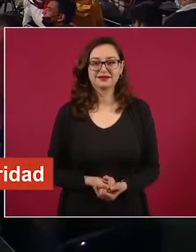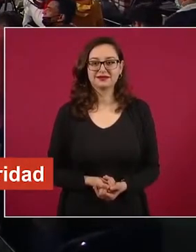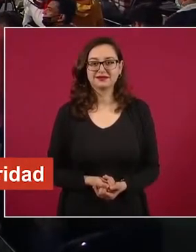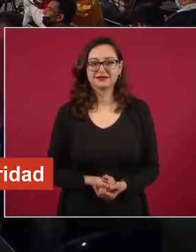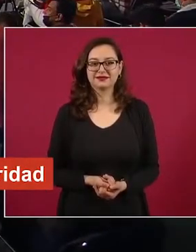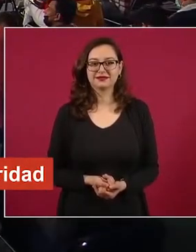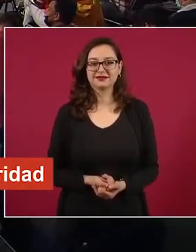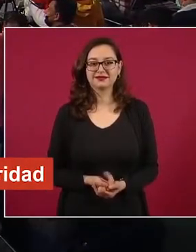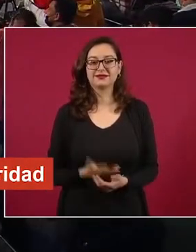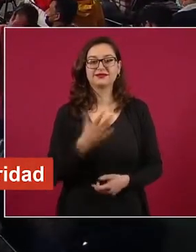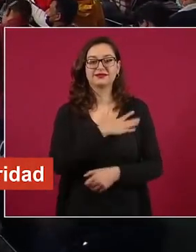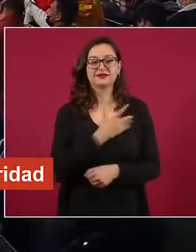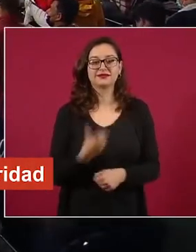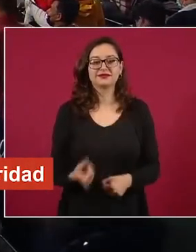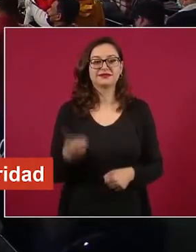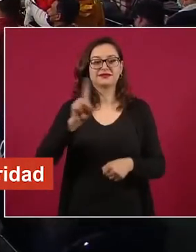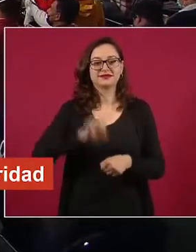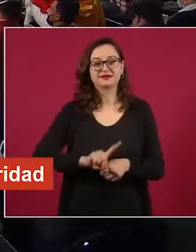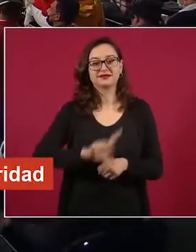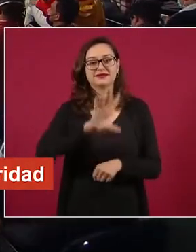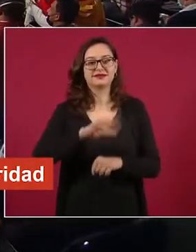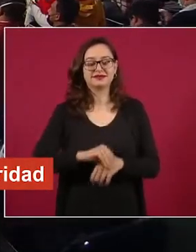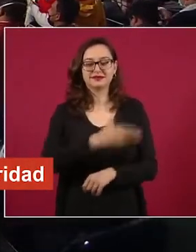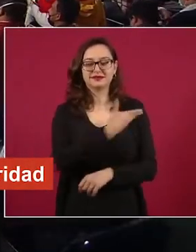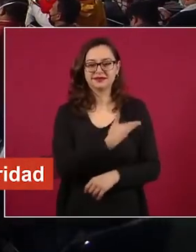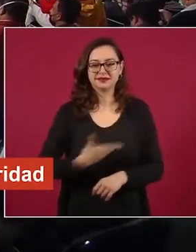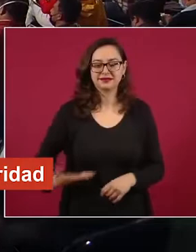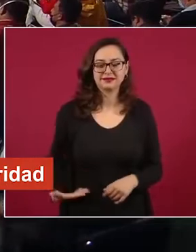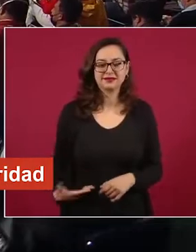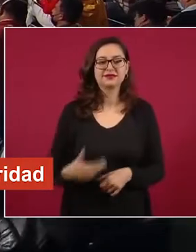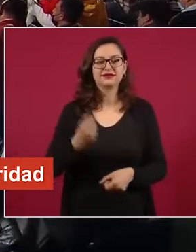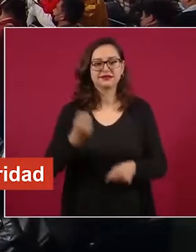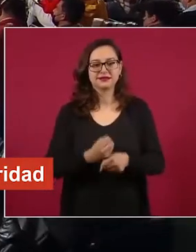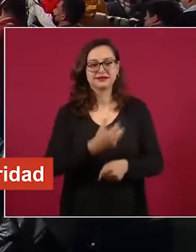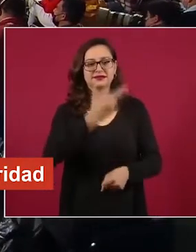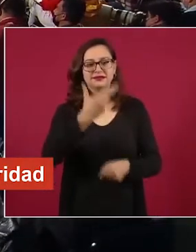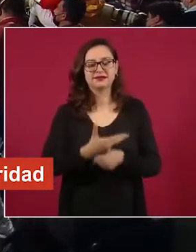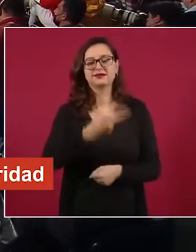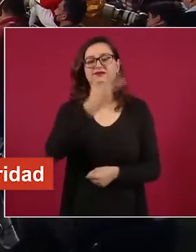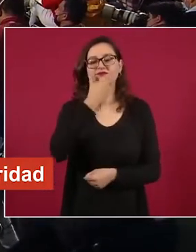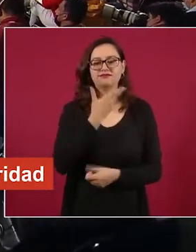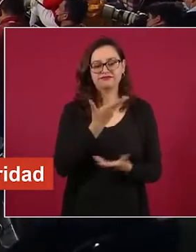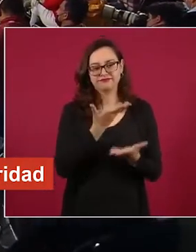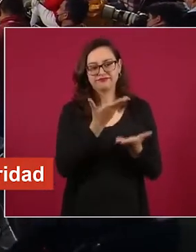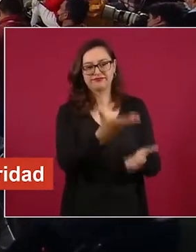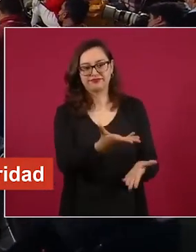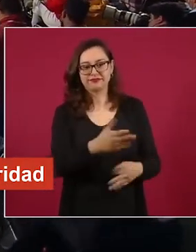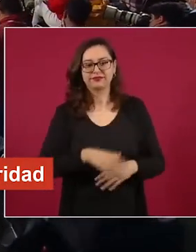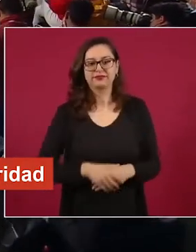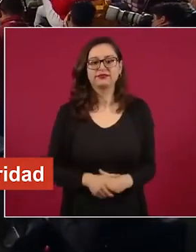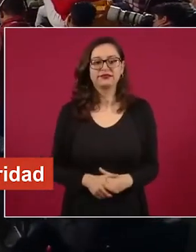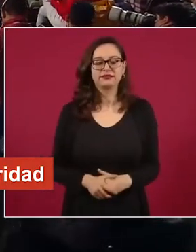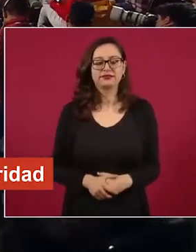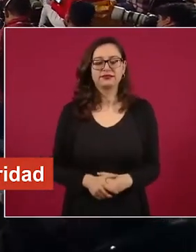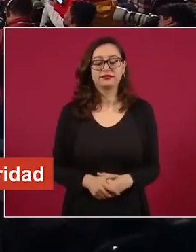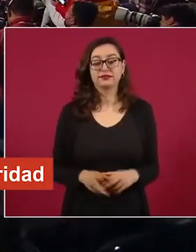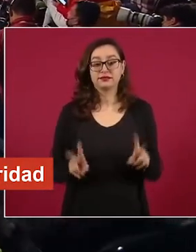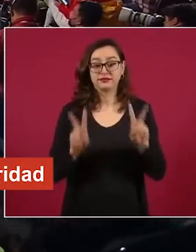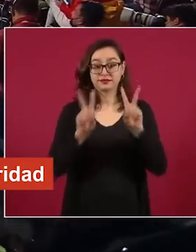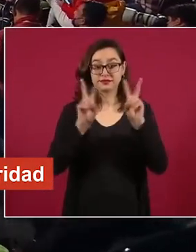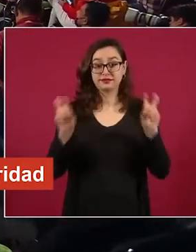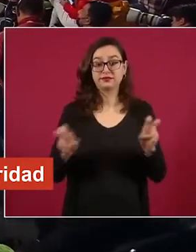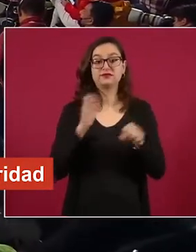Muy buen día. Con su permiso, señor presidente. Señora secretaria, vamos a dar cuenta del informe Cero Impunidad,